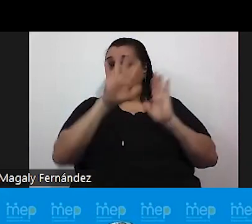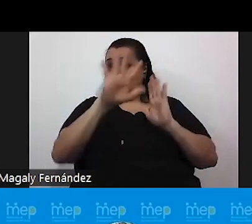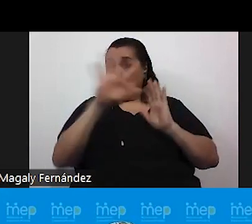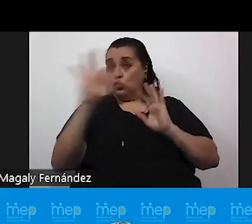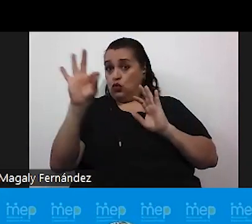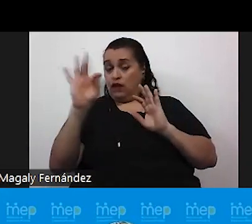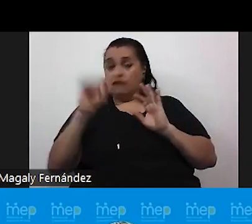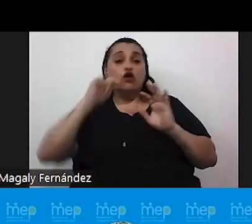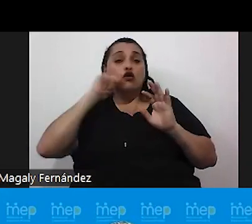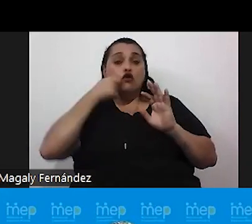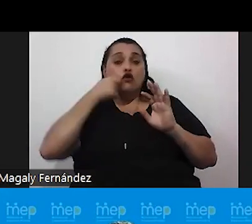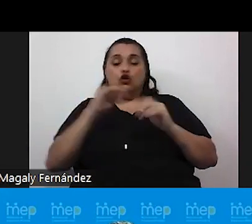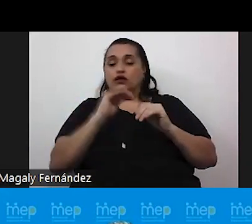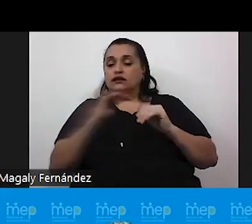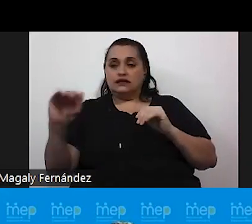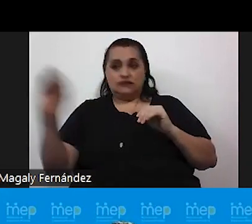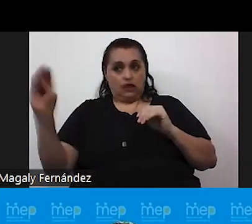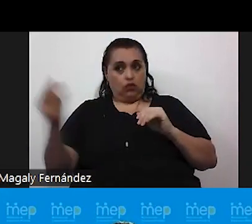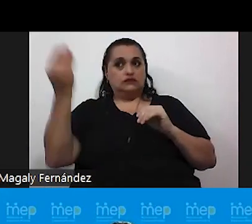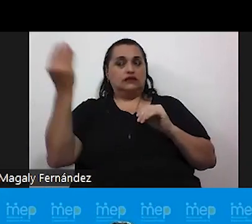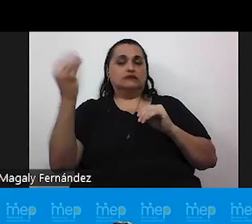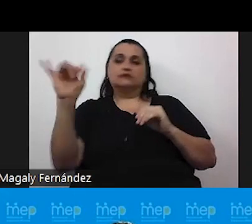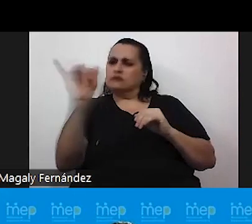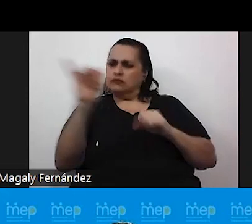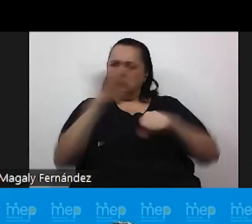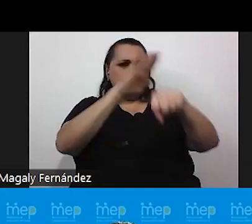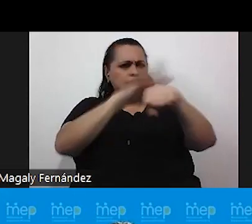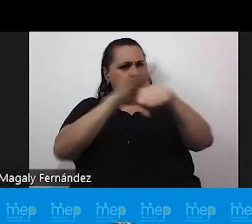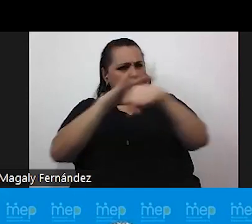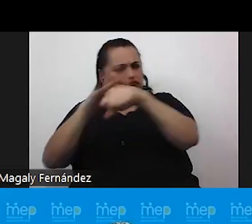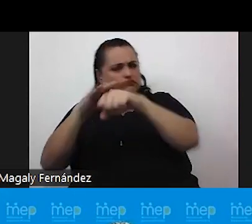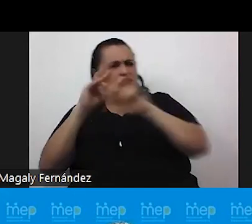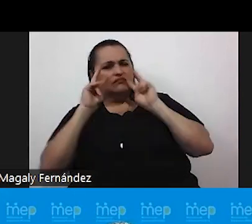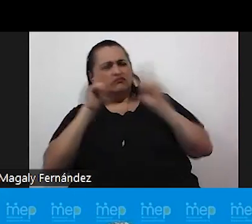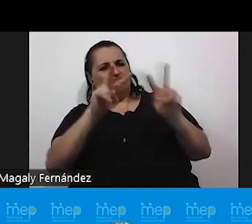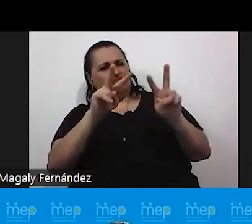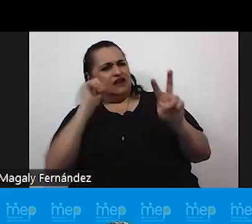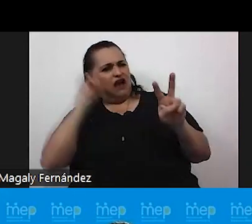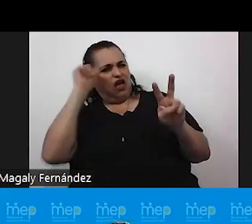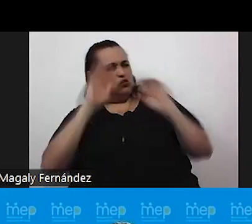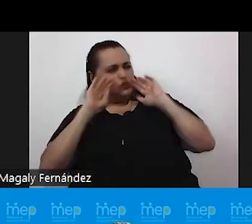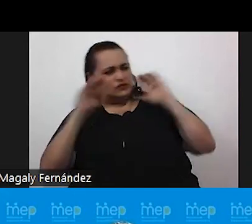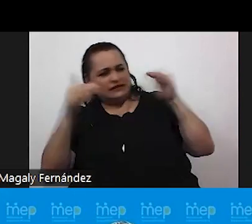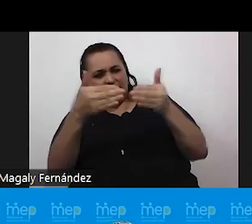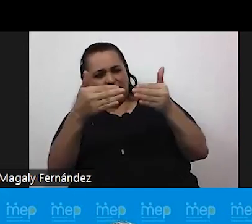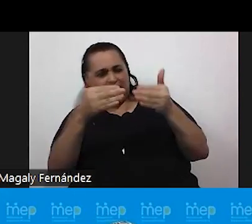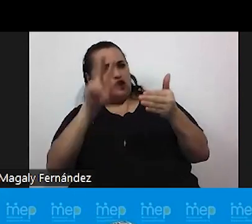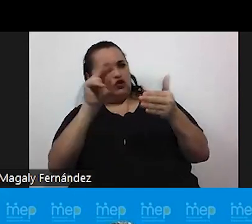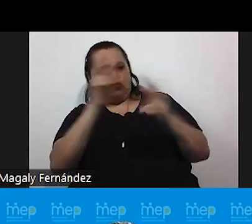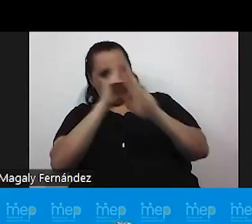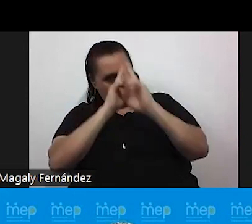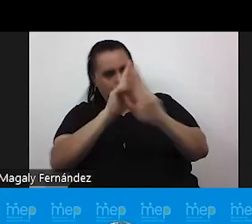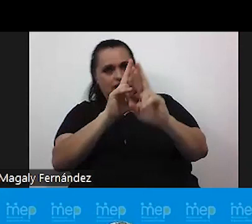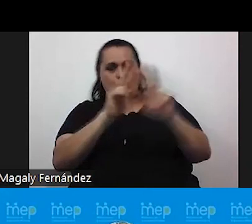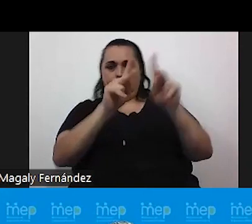y adolescencia y también nos hace un llamado a dejar esta visión adultocéntrica y no del respeto hacia las